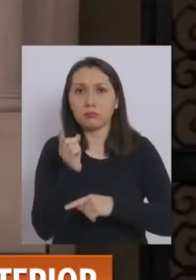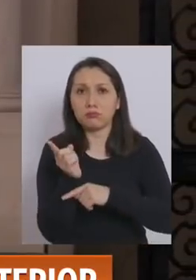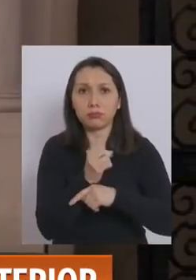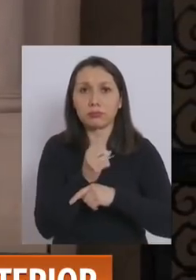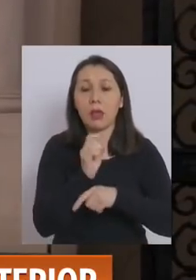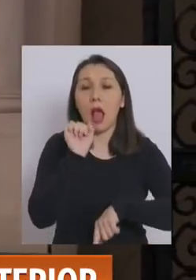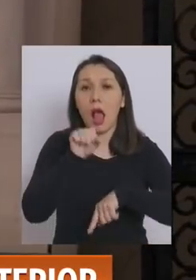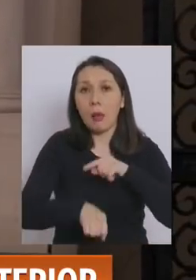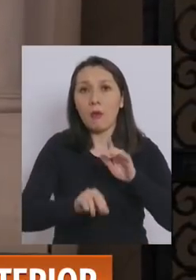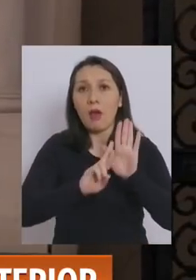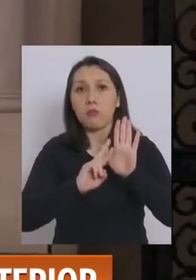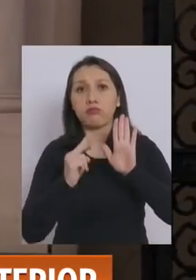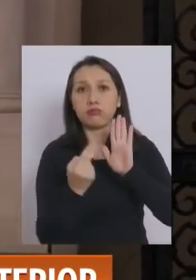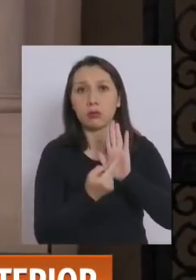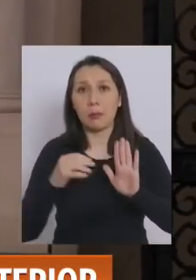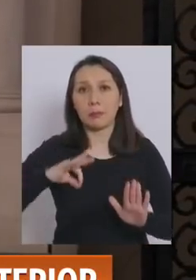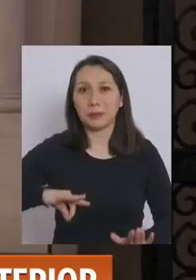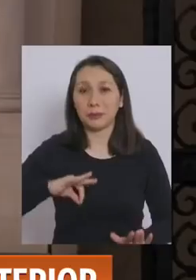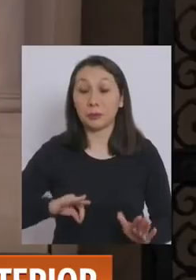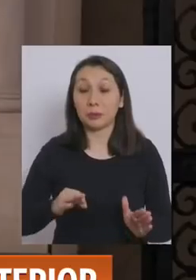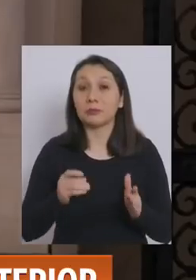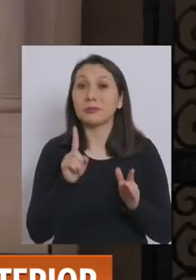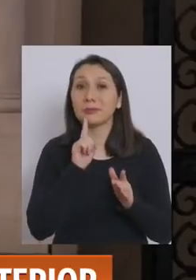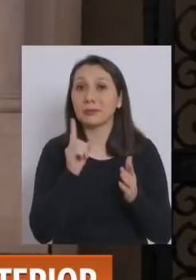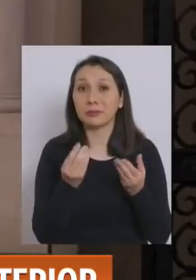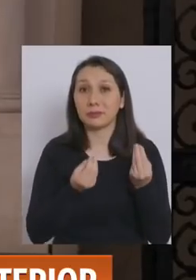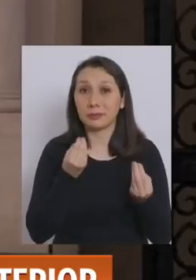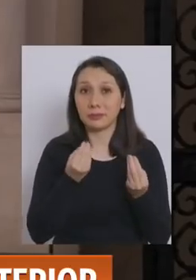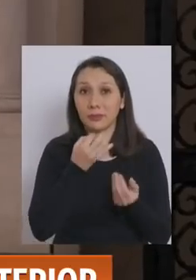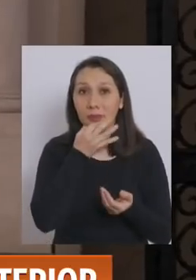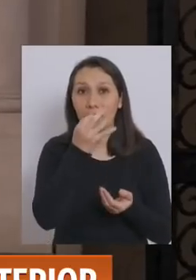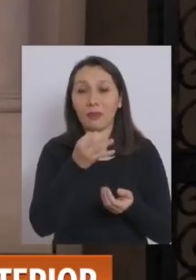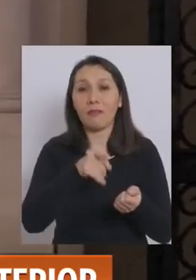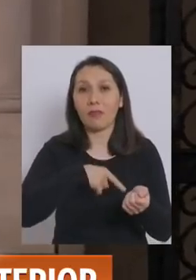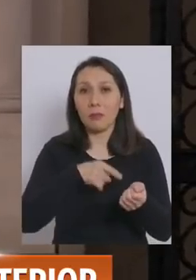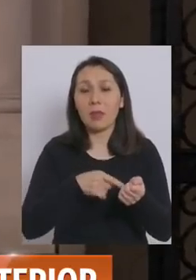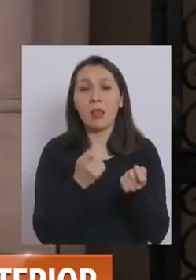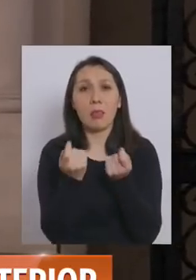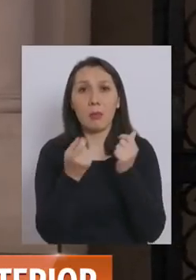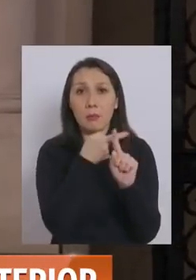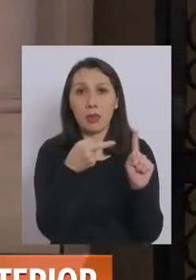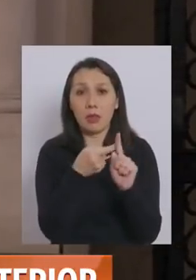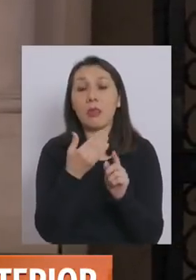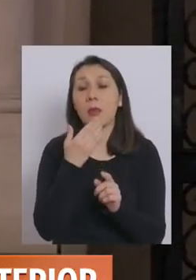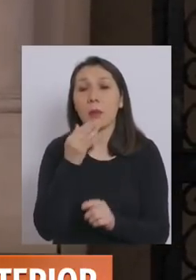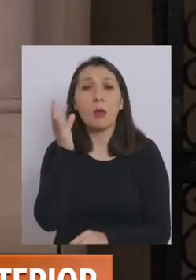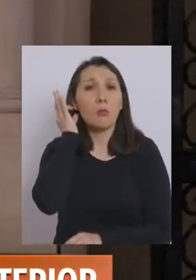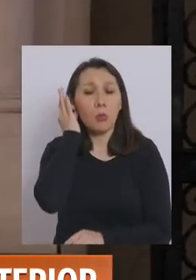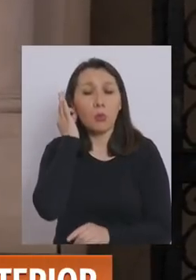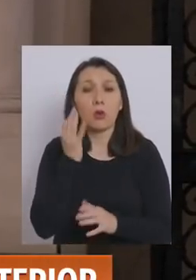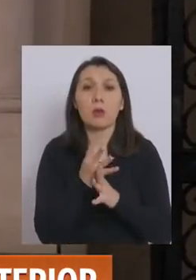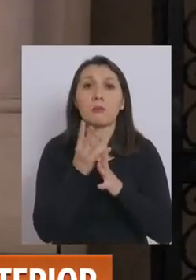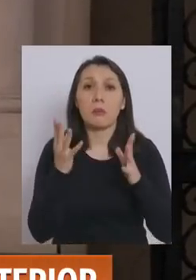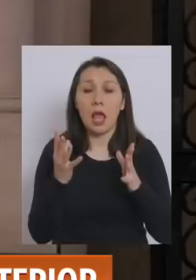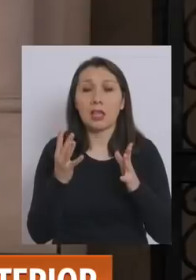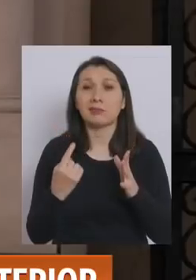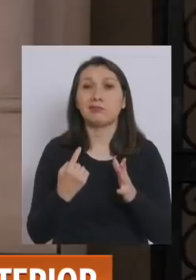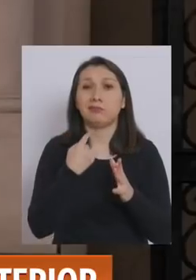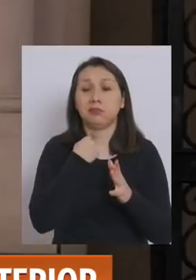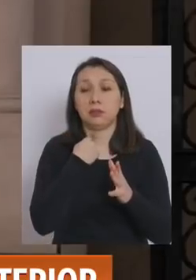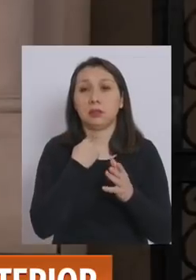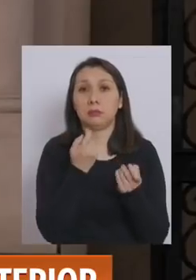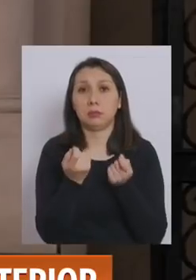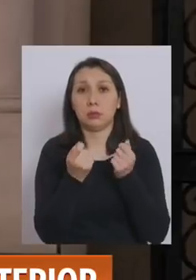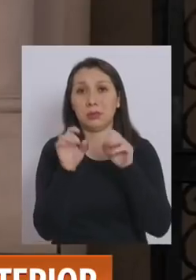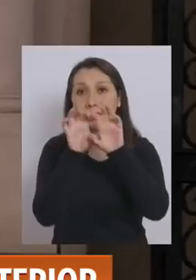aprobada la reforma a las pensiones. Particularmente, como decía, familias de clase media y mujeres, que han sido quienes han resultado más dañadas